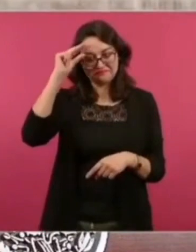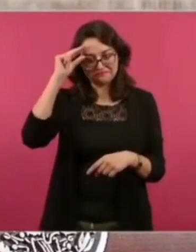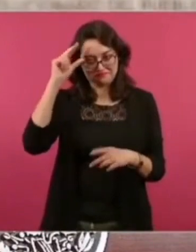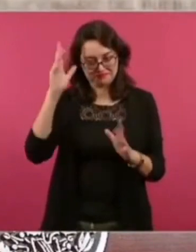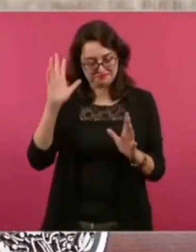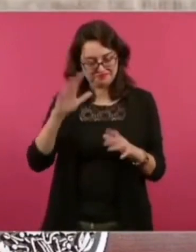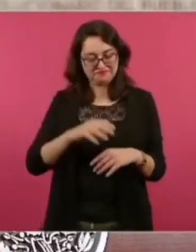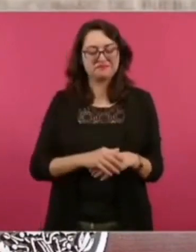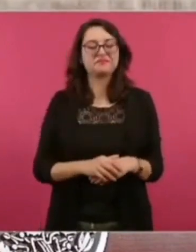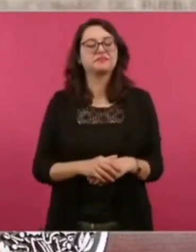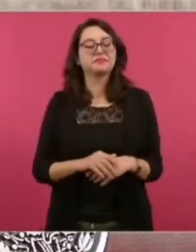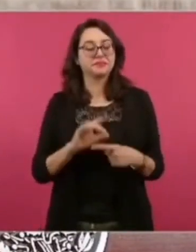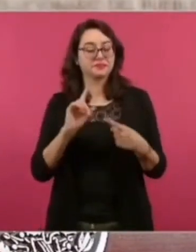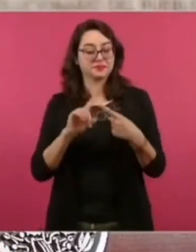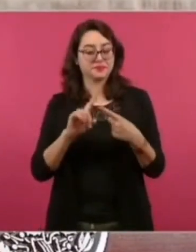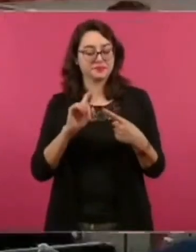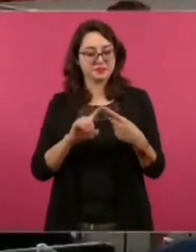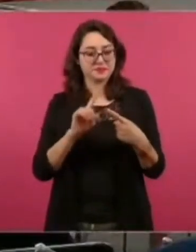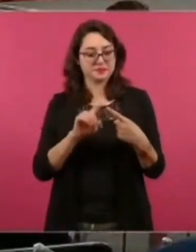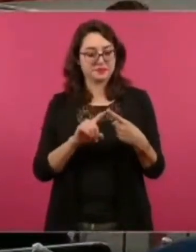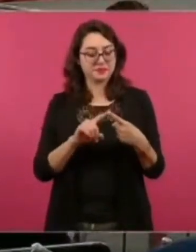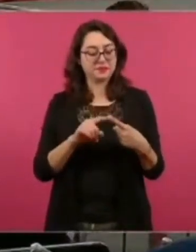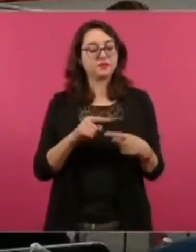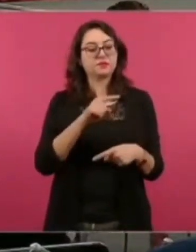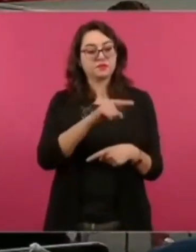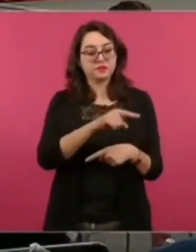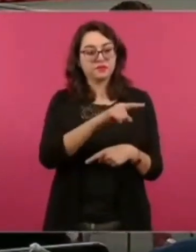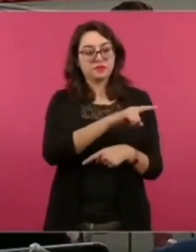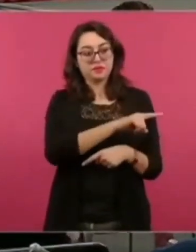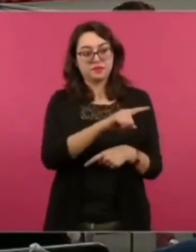contentos con todo lo que está pasando en México.